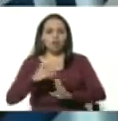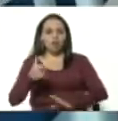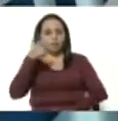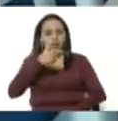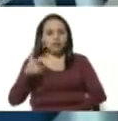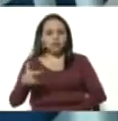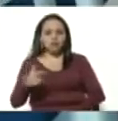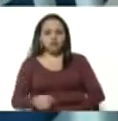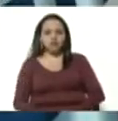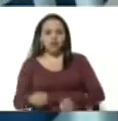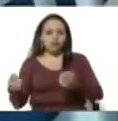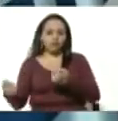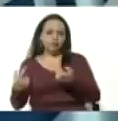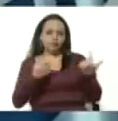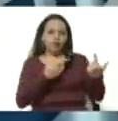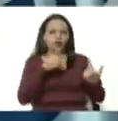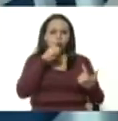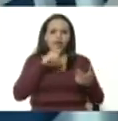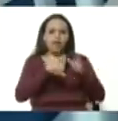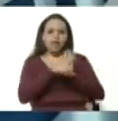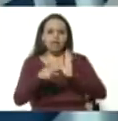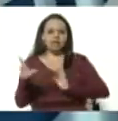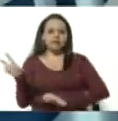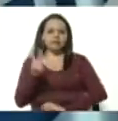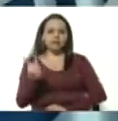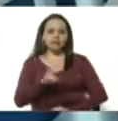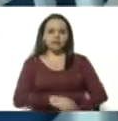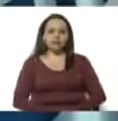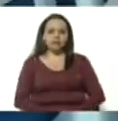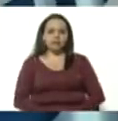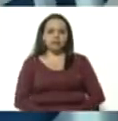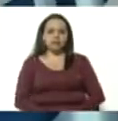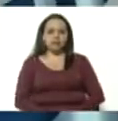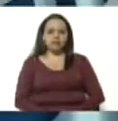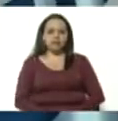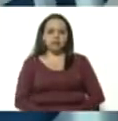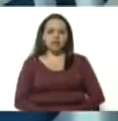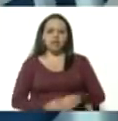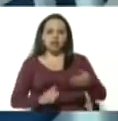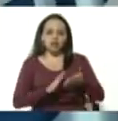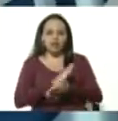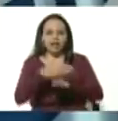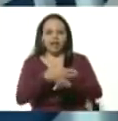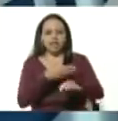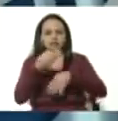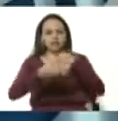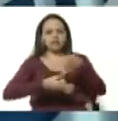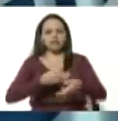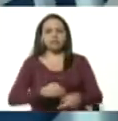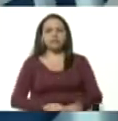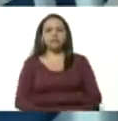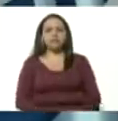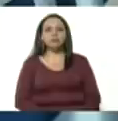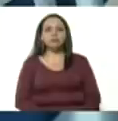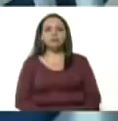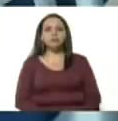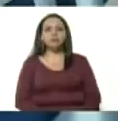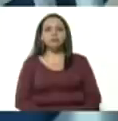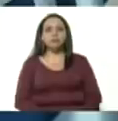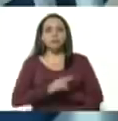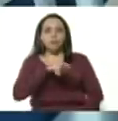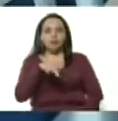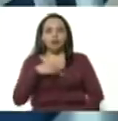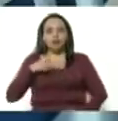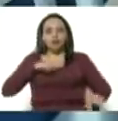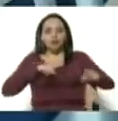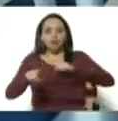regresaban ilegalmente al país repito en los términos ya detallados. Hemos coordinado con